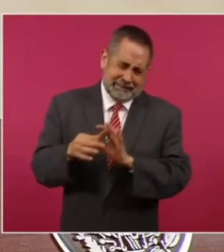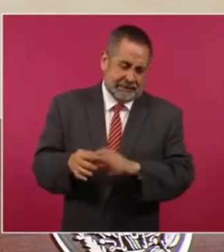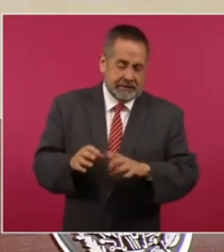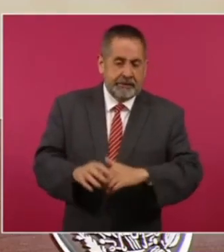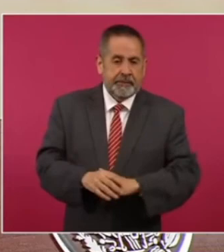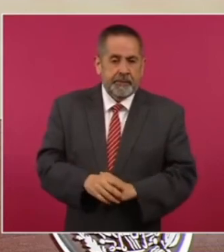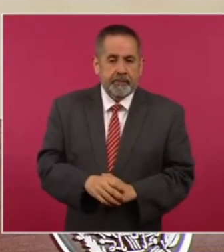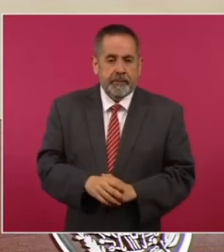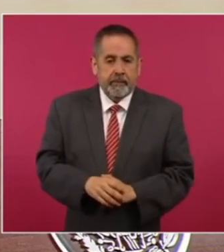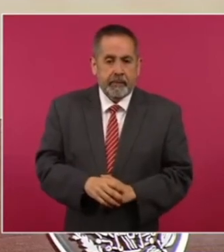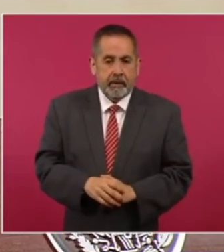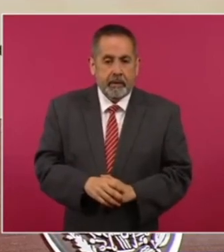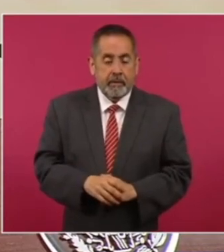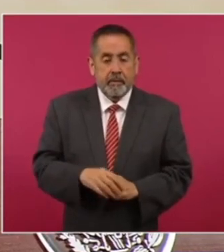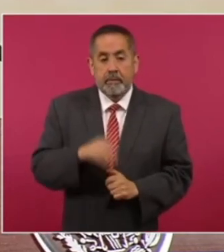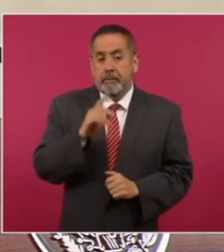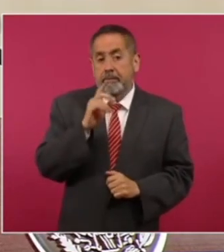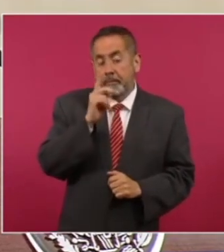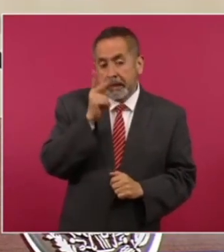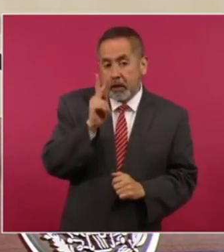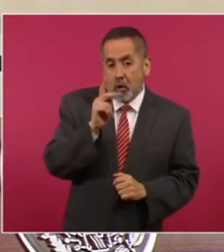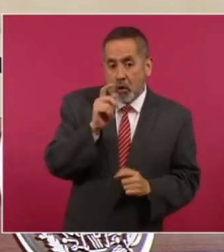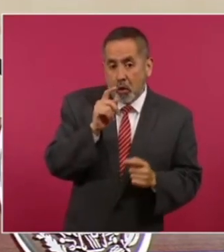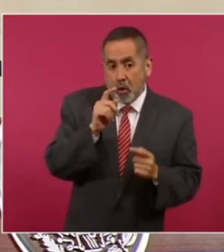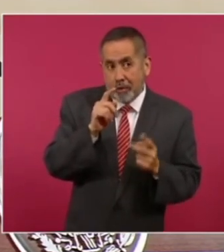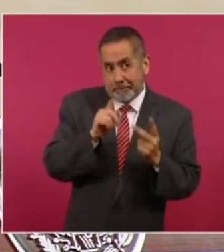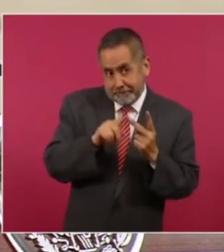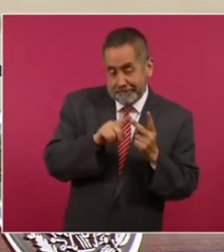pero tampoco eso significa que él